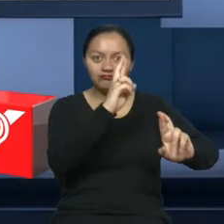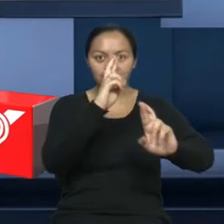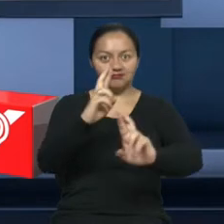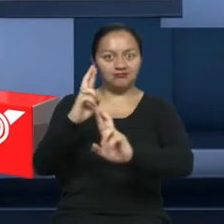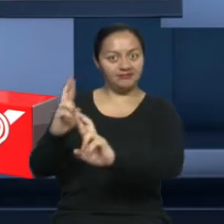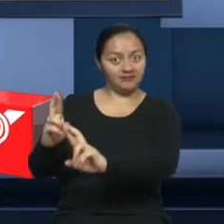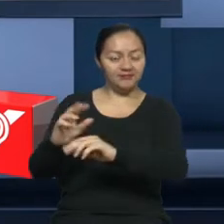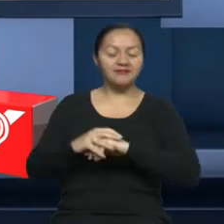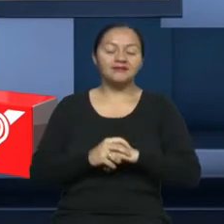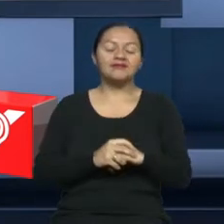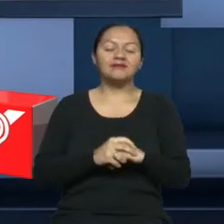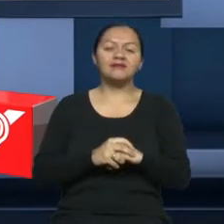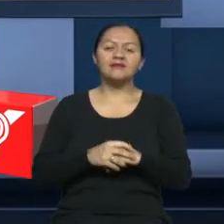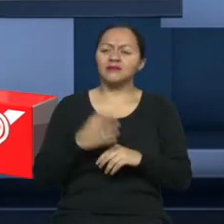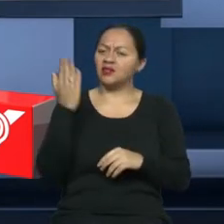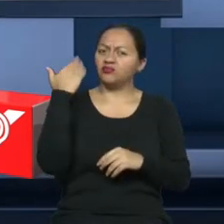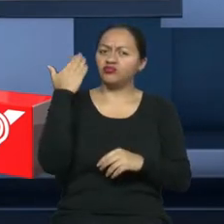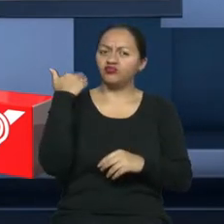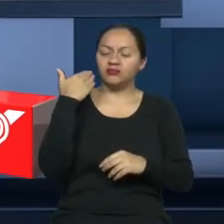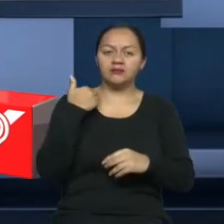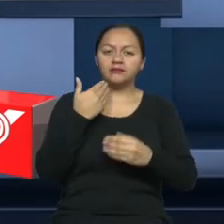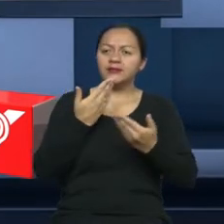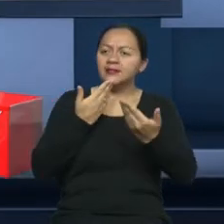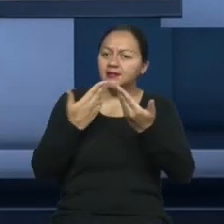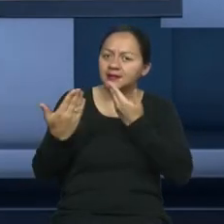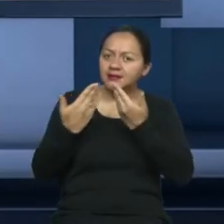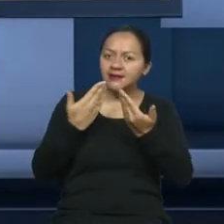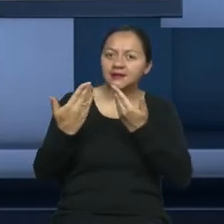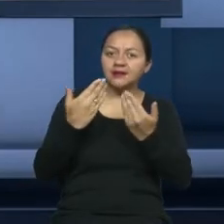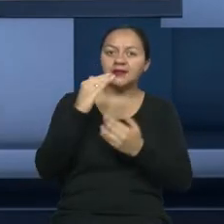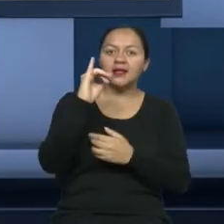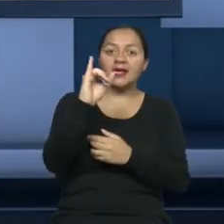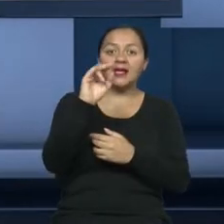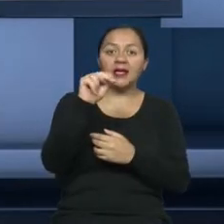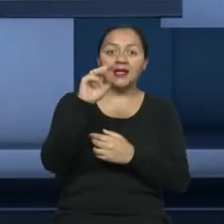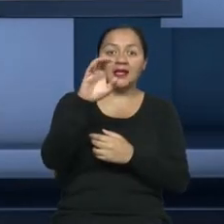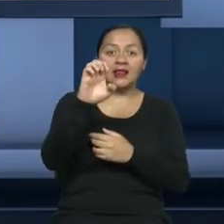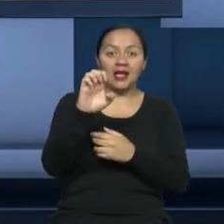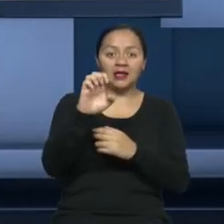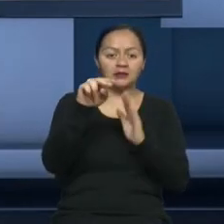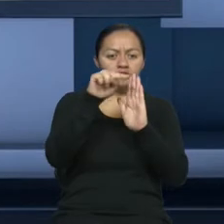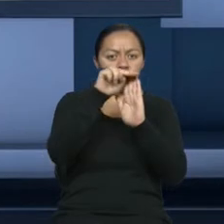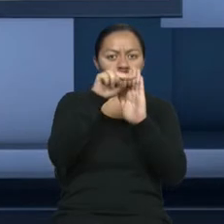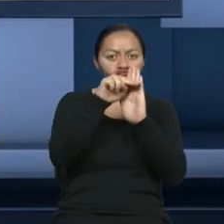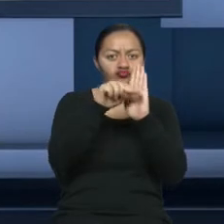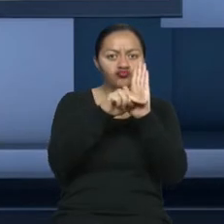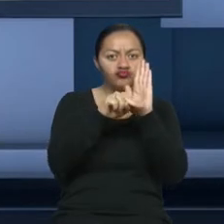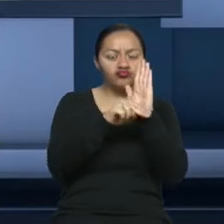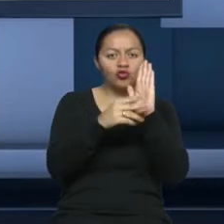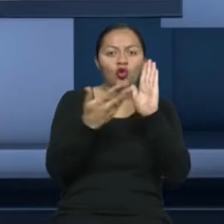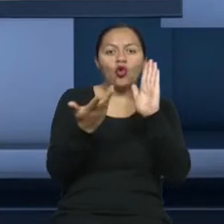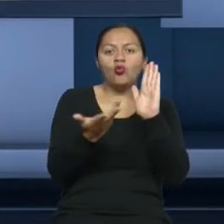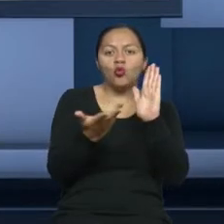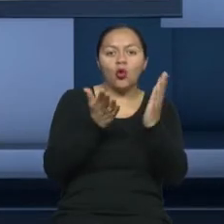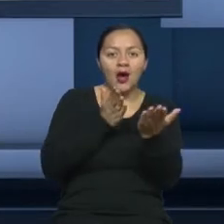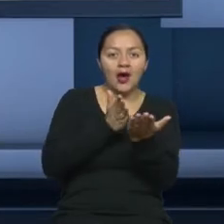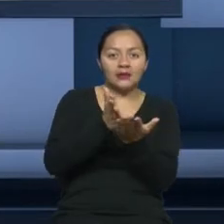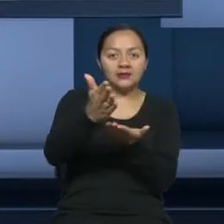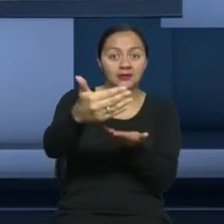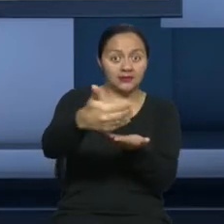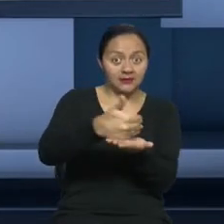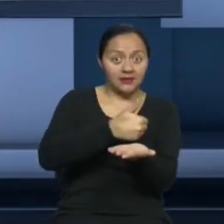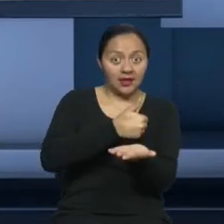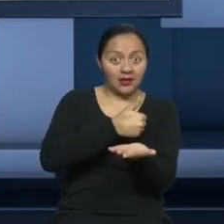programa conversamos con el Servicio Ecuatoriano de Normalización INE sobre la importancia de la emisión de la normativa técnica ecuatoriana de